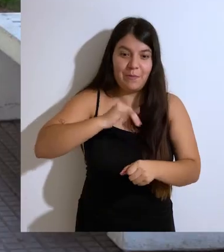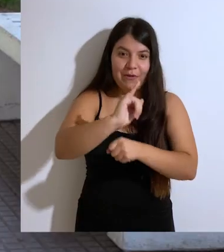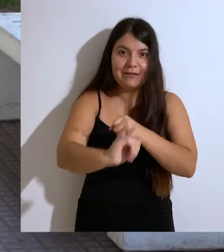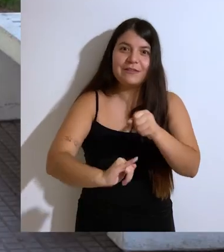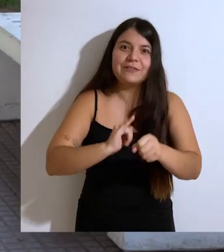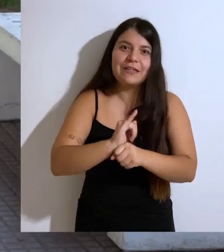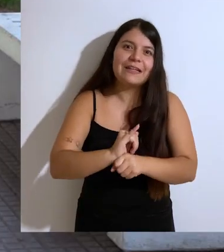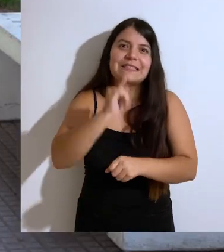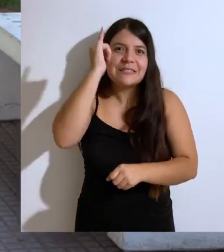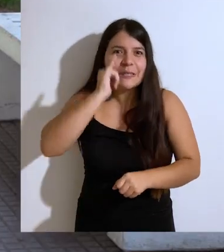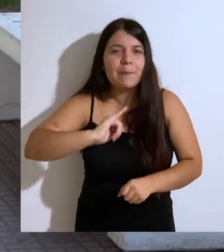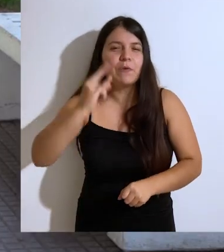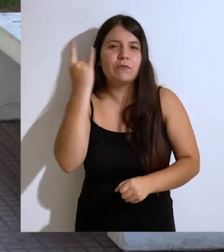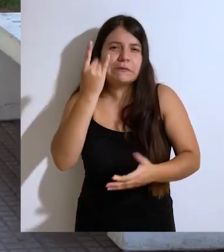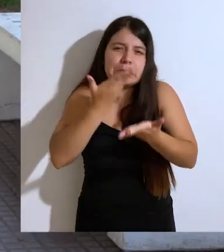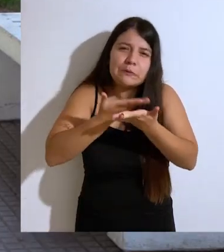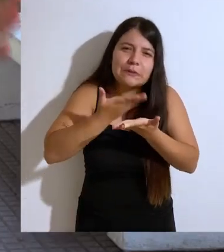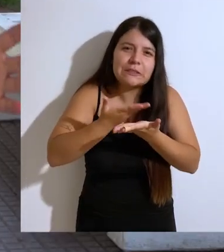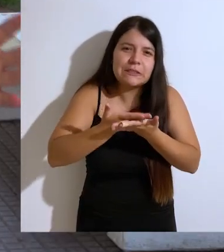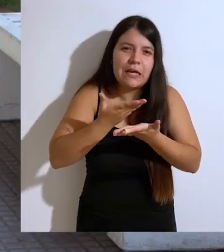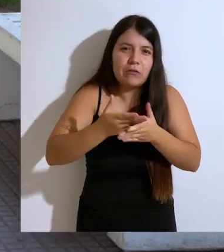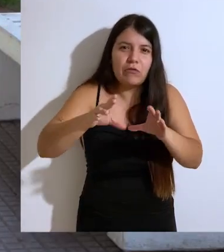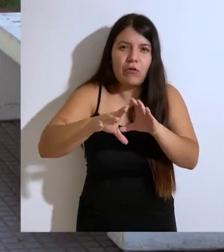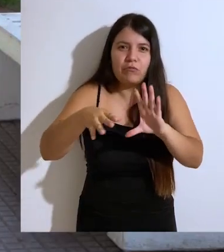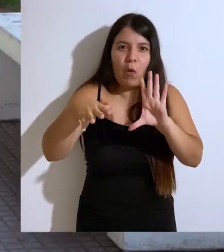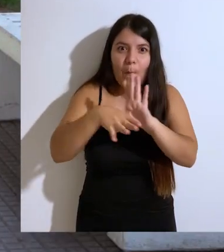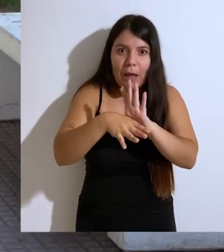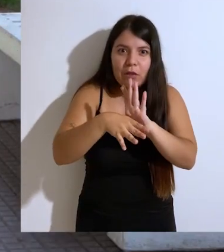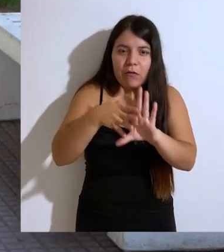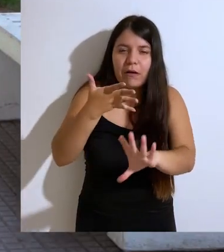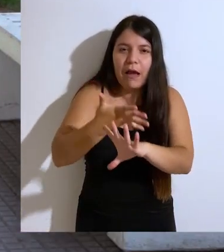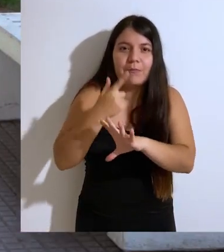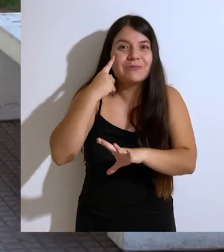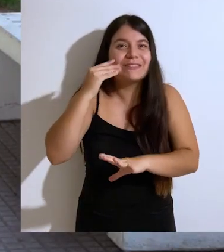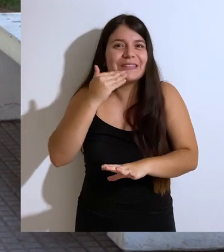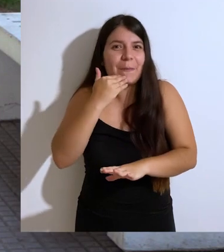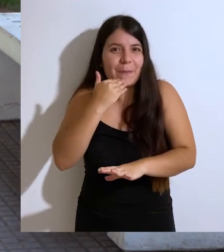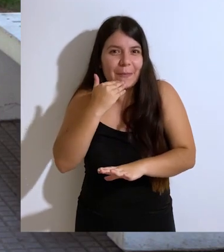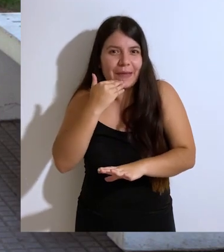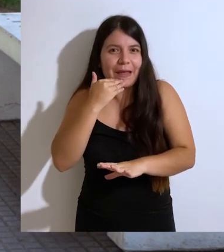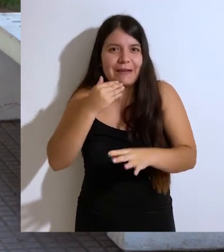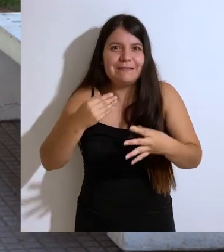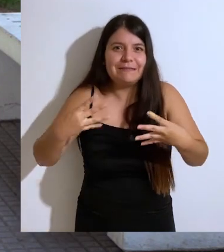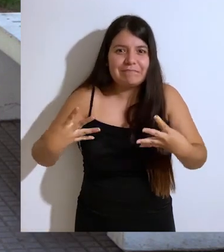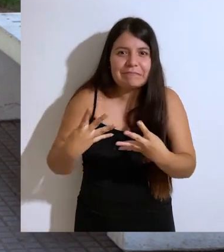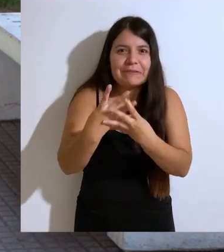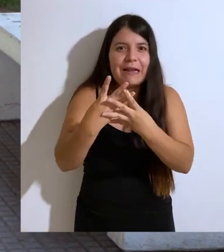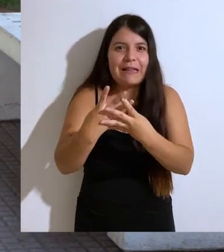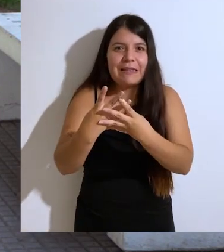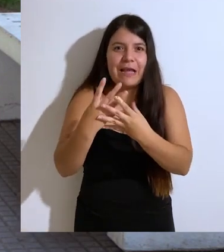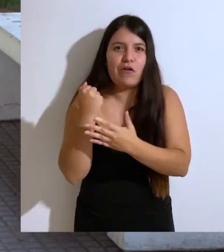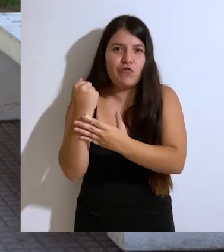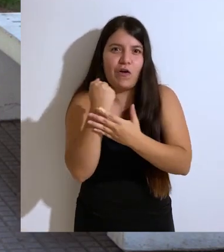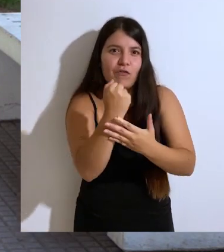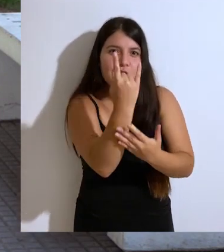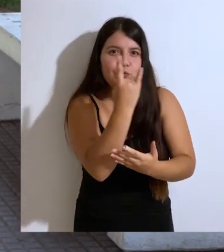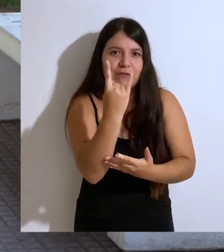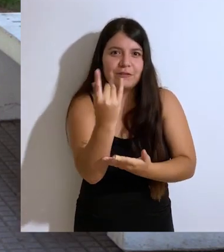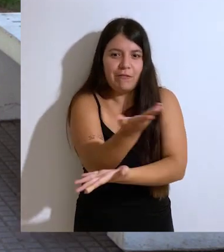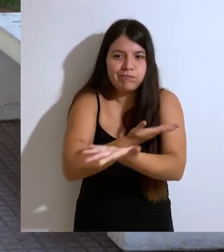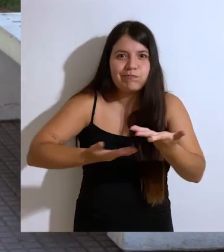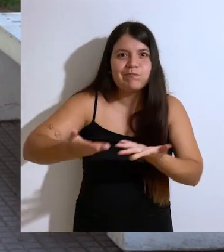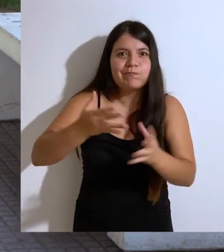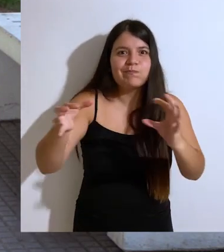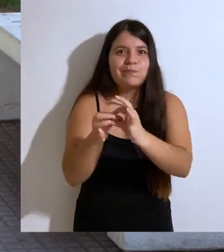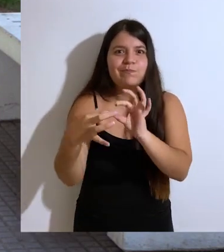internacionalizar cada día más la universidad aprovechando los convenios que tenemos, pero creando también nuevas redes de colaboración con otras